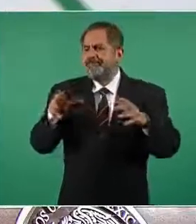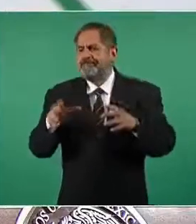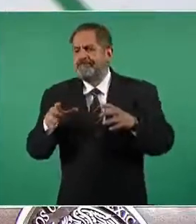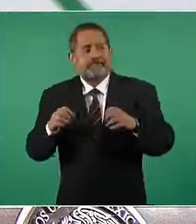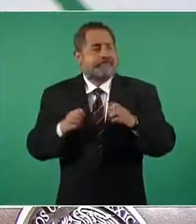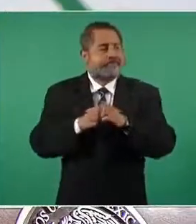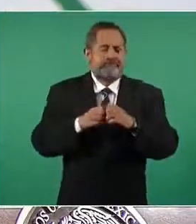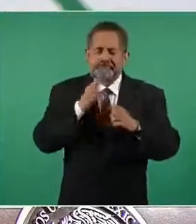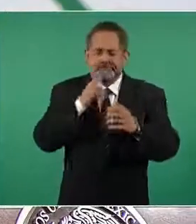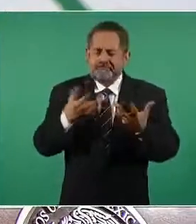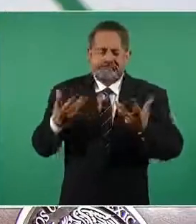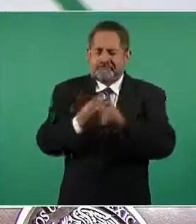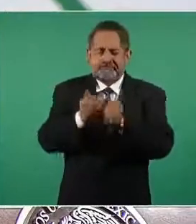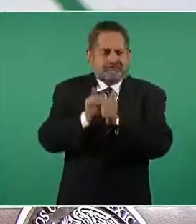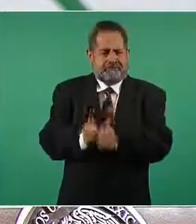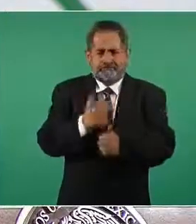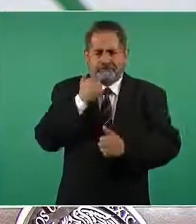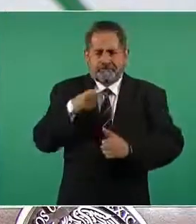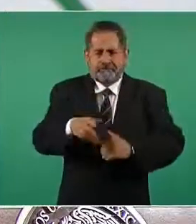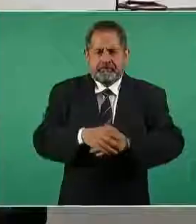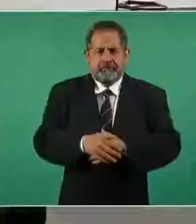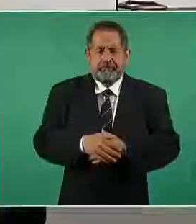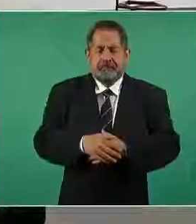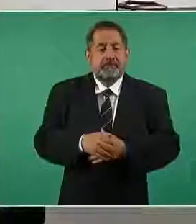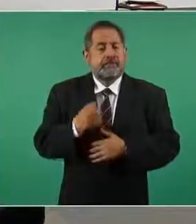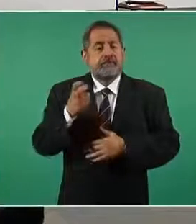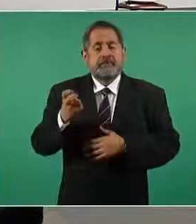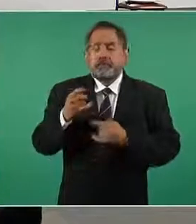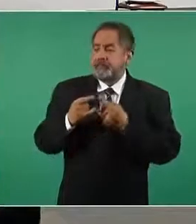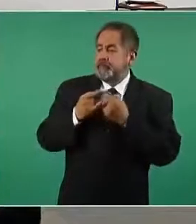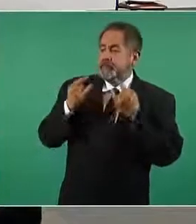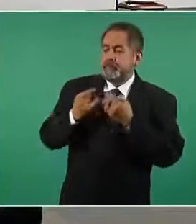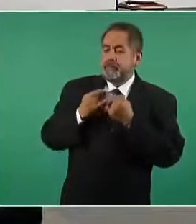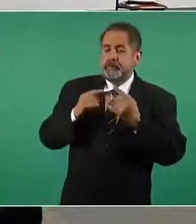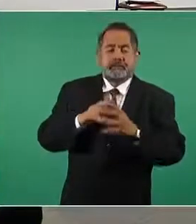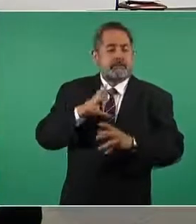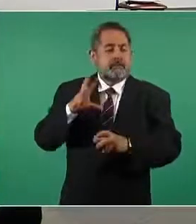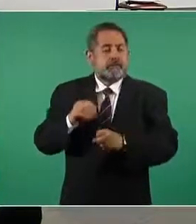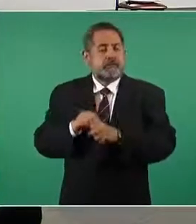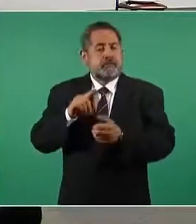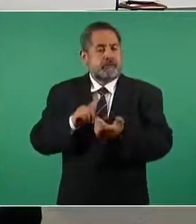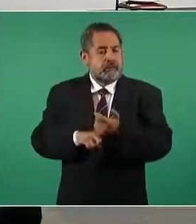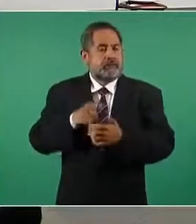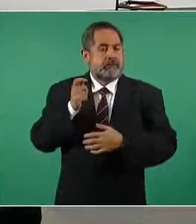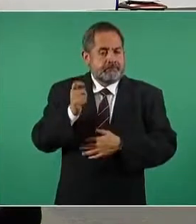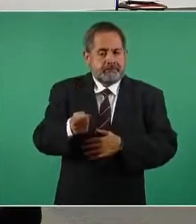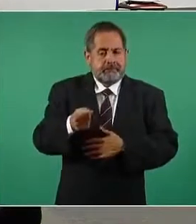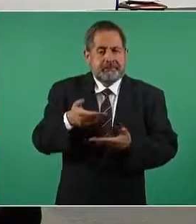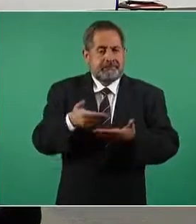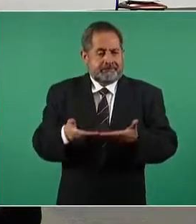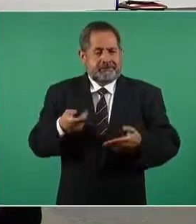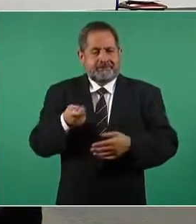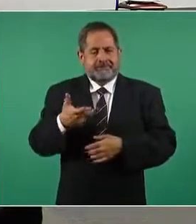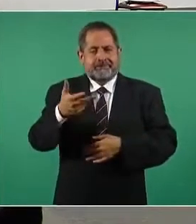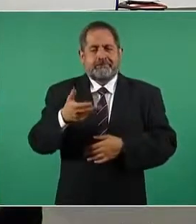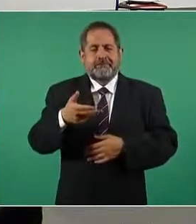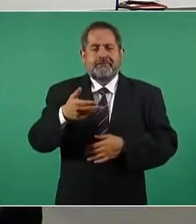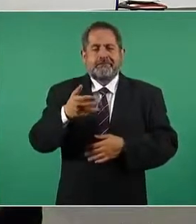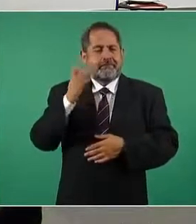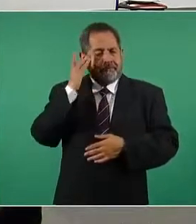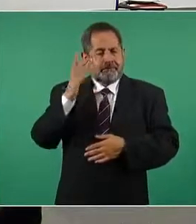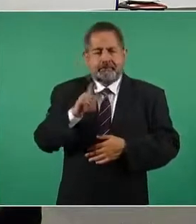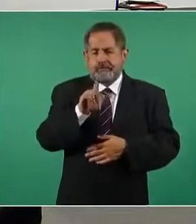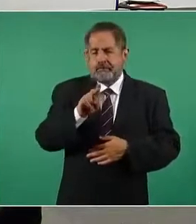emergencia nacional Estos son los antecedentes de nuestra base aérea militar de nuestro campo militar de Santa